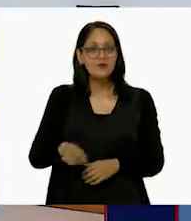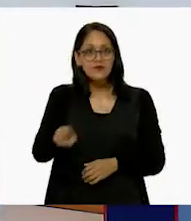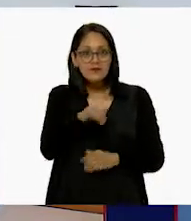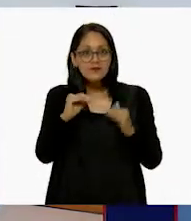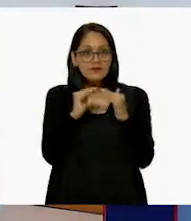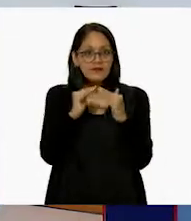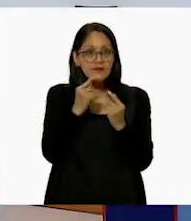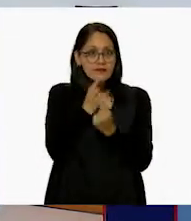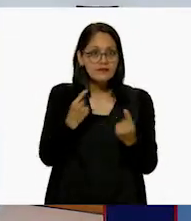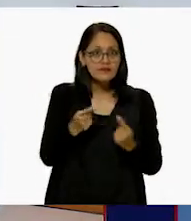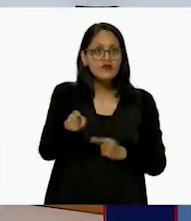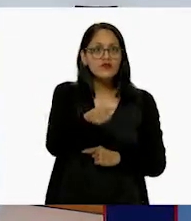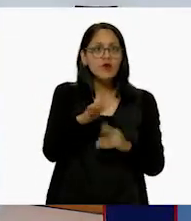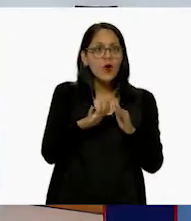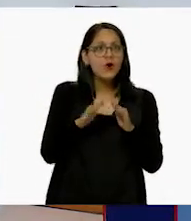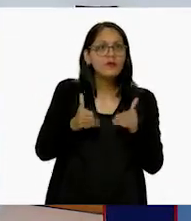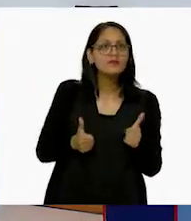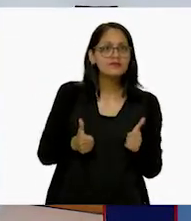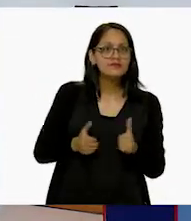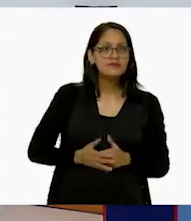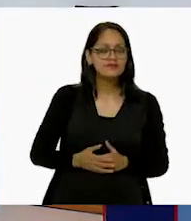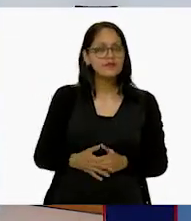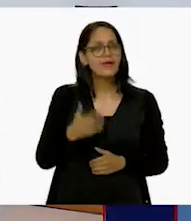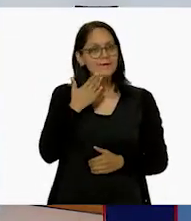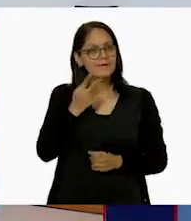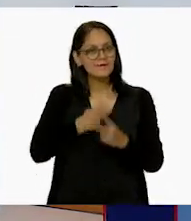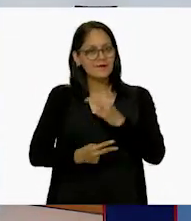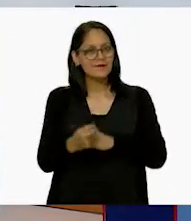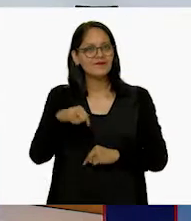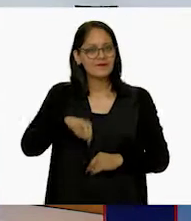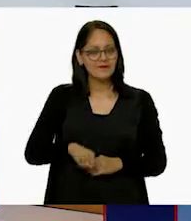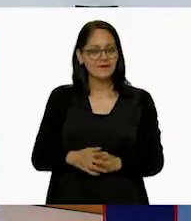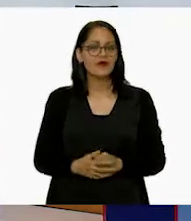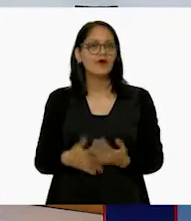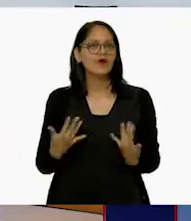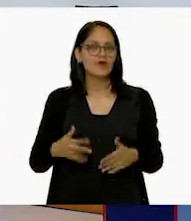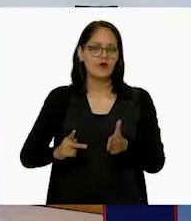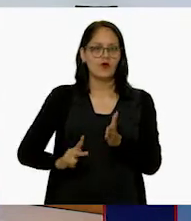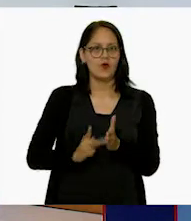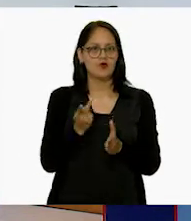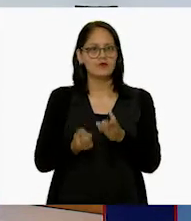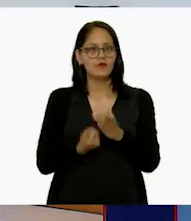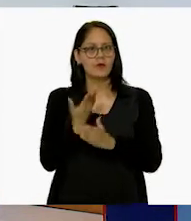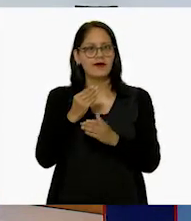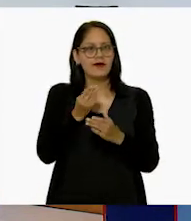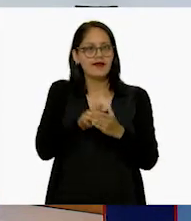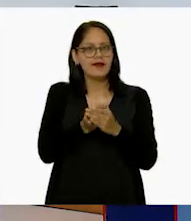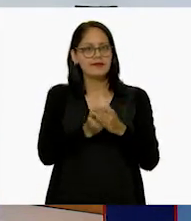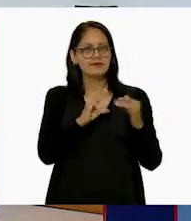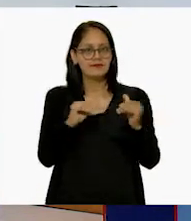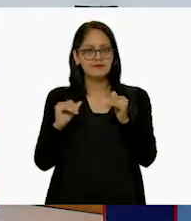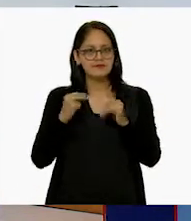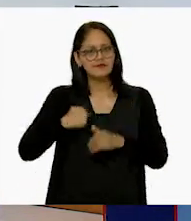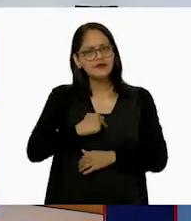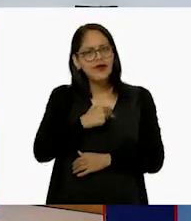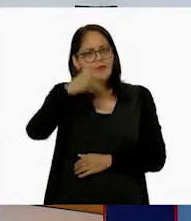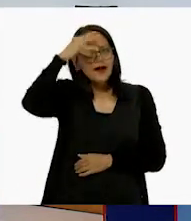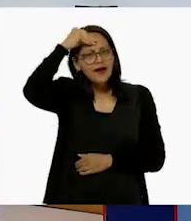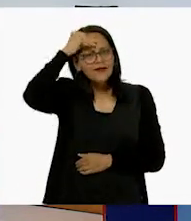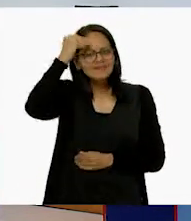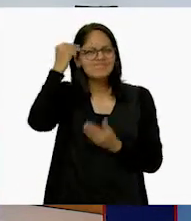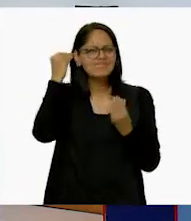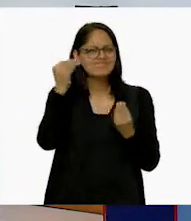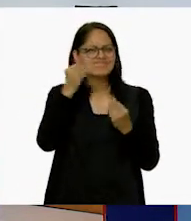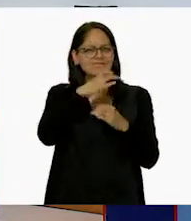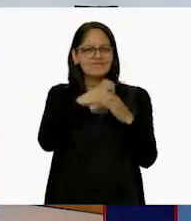niñas y niños, ¿cómo están? ¡Bien! Bienvenidos y bienvenidas. Esta es nuevamente otra clase donde vamos a aprender muchas cosas. Y